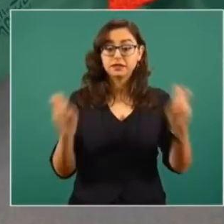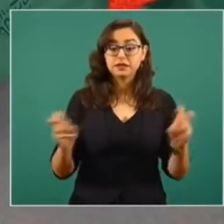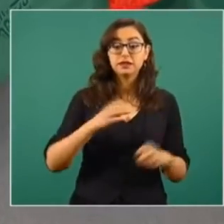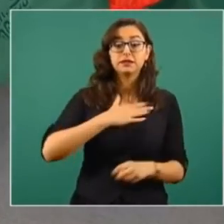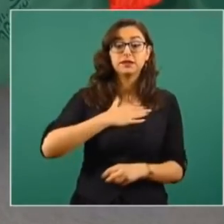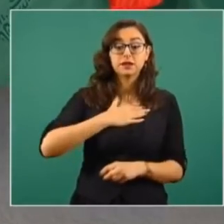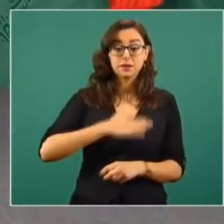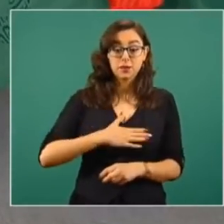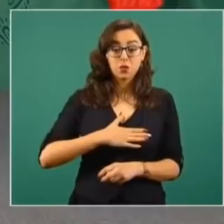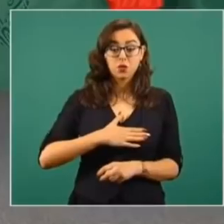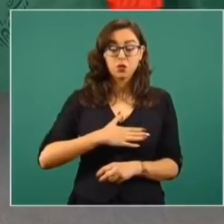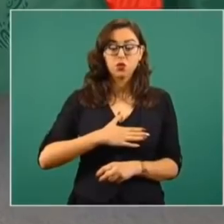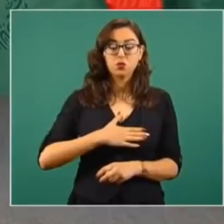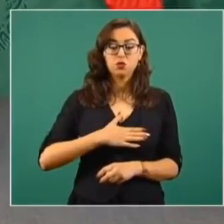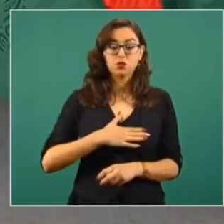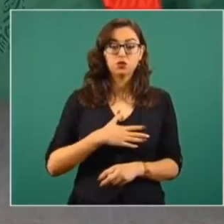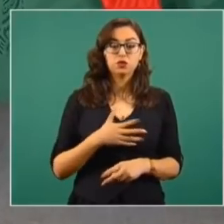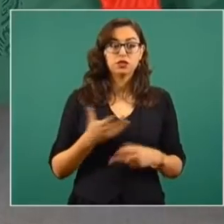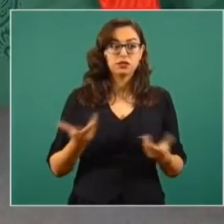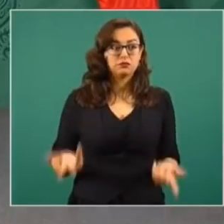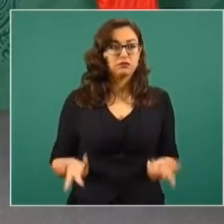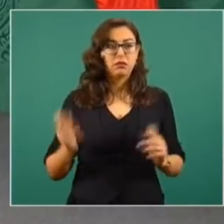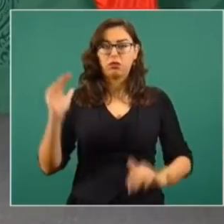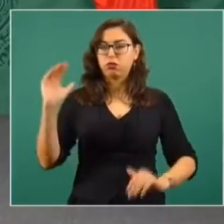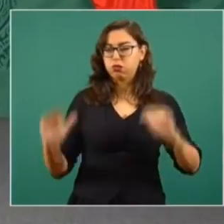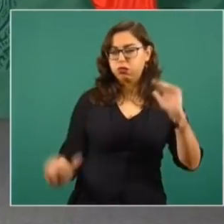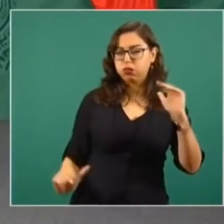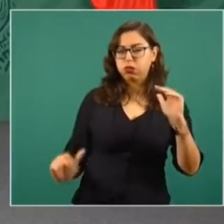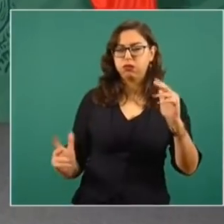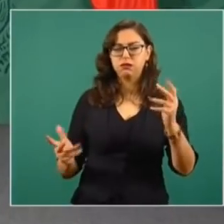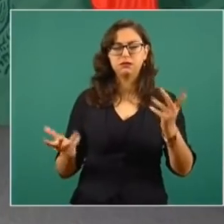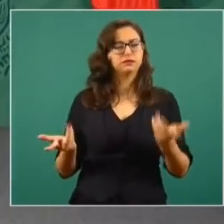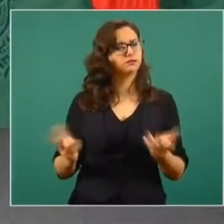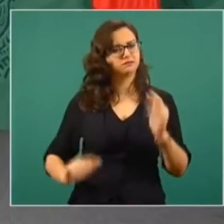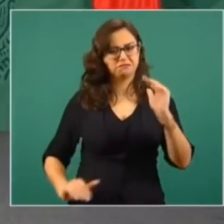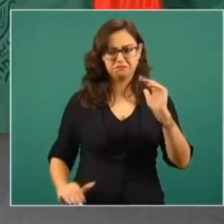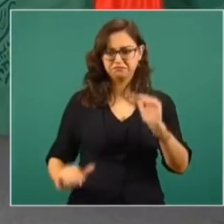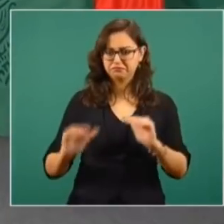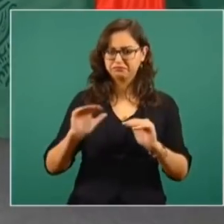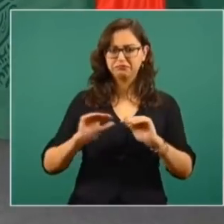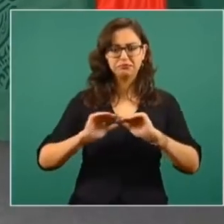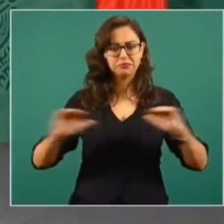tanta desigualdad económica y social.